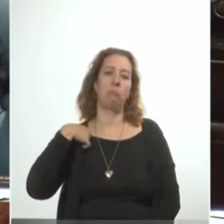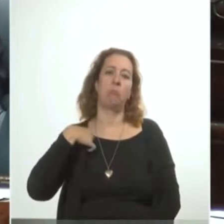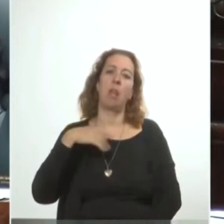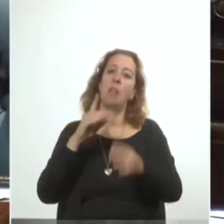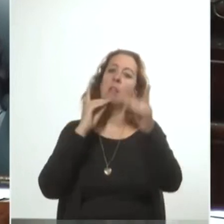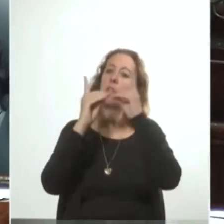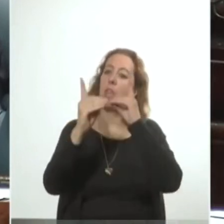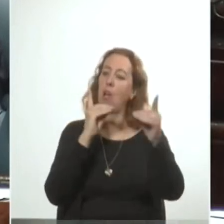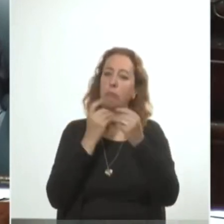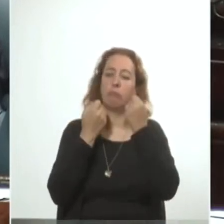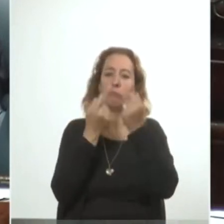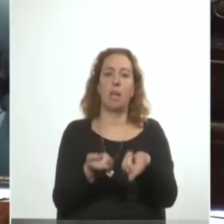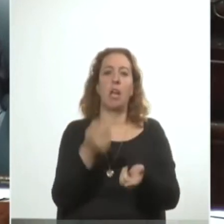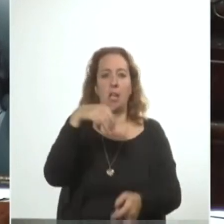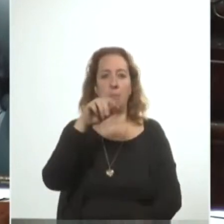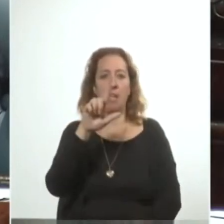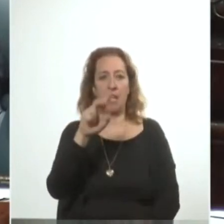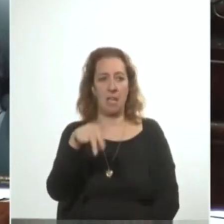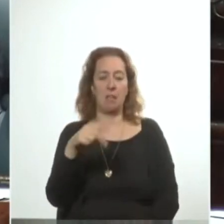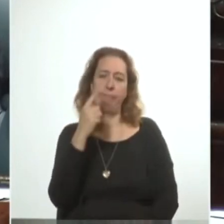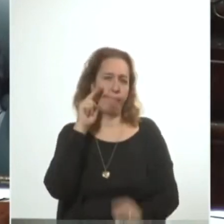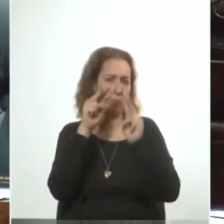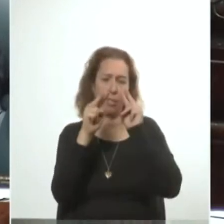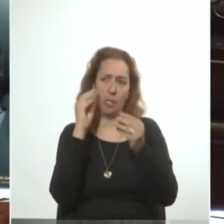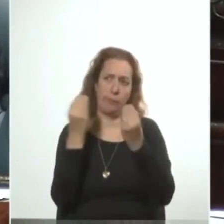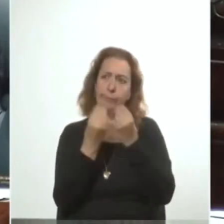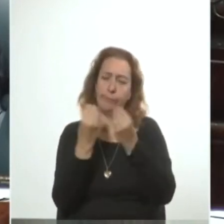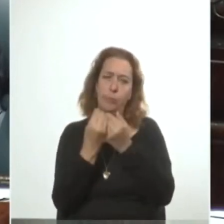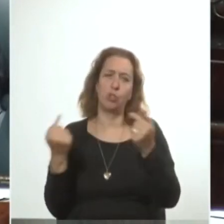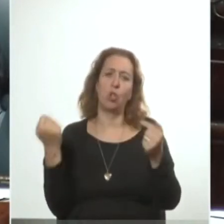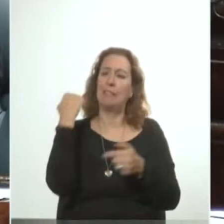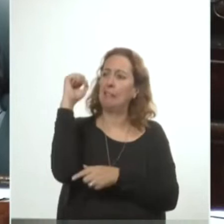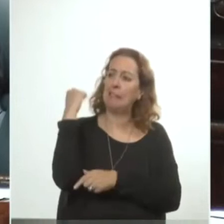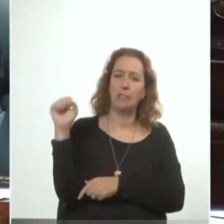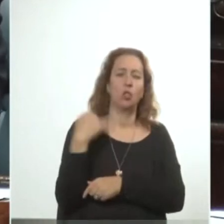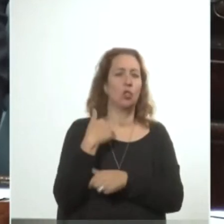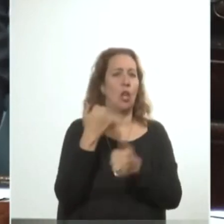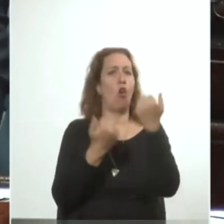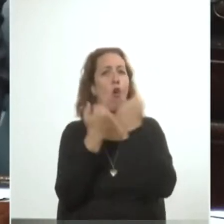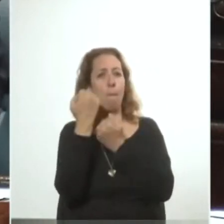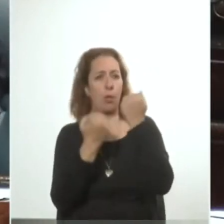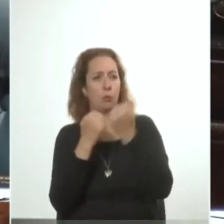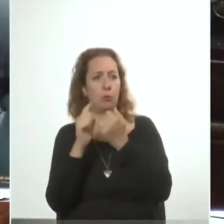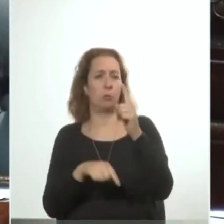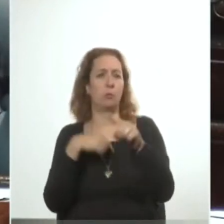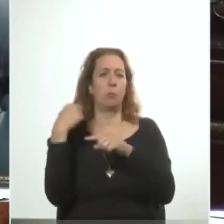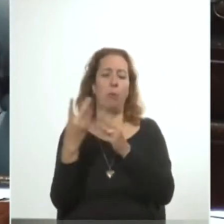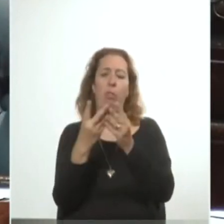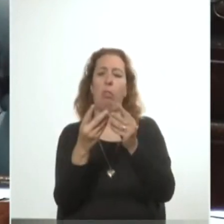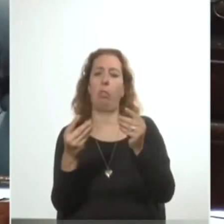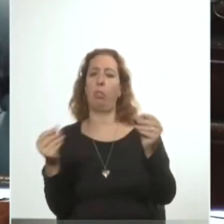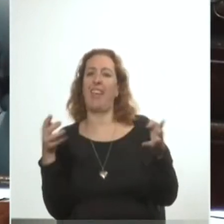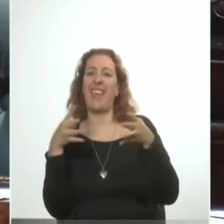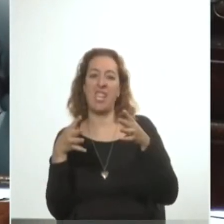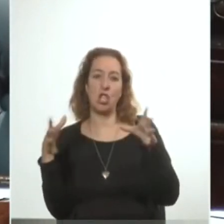datos aportados por el MLN surgían varios ilícitos económicos que los militares decidieron utilizar luego de desmantelar a la guerrilla para